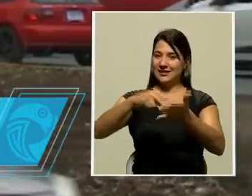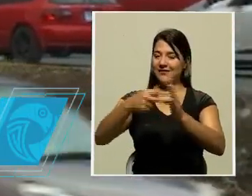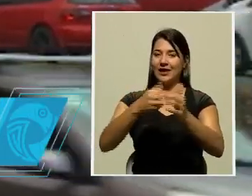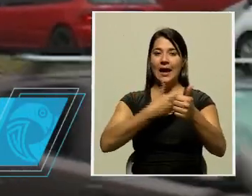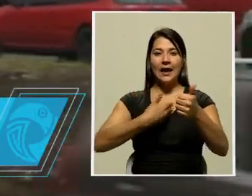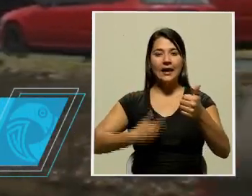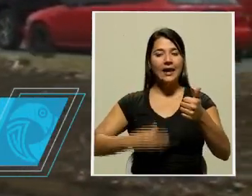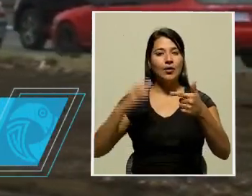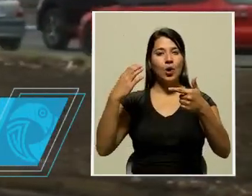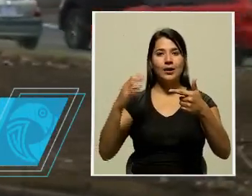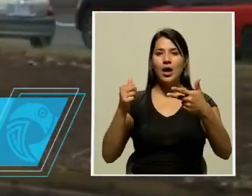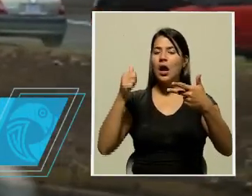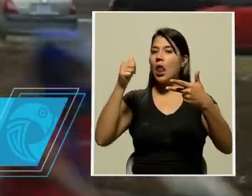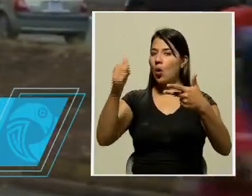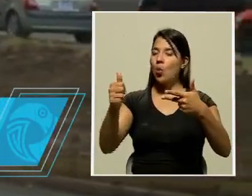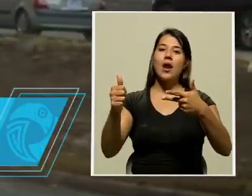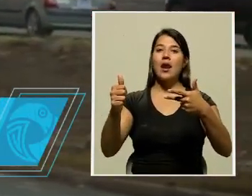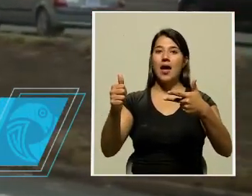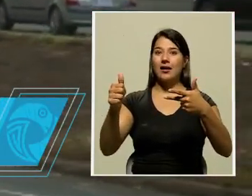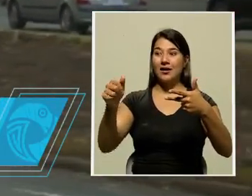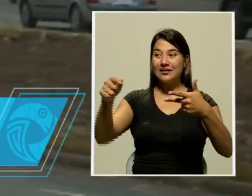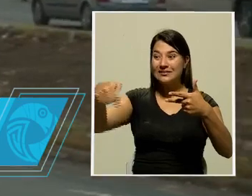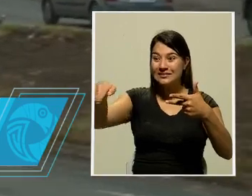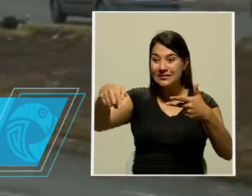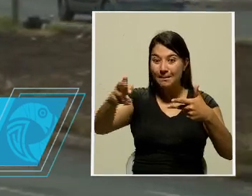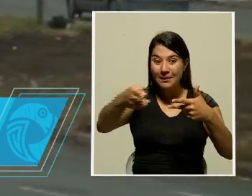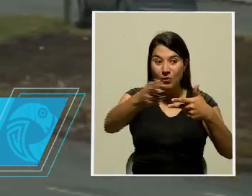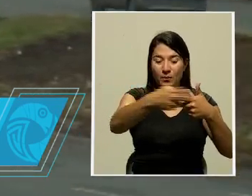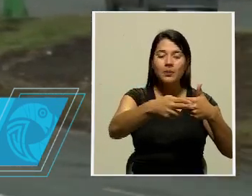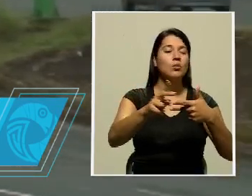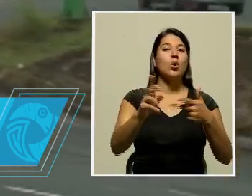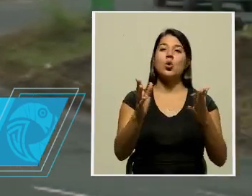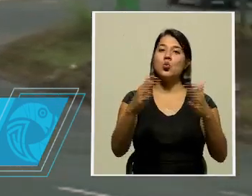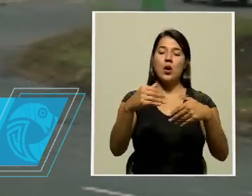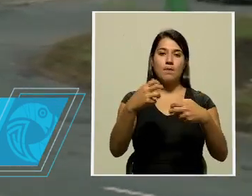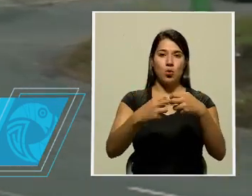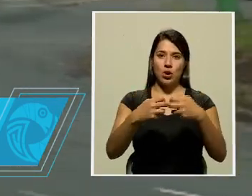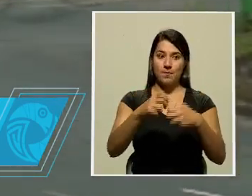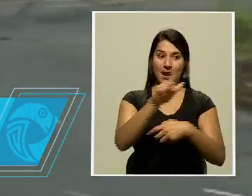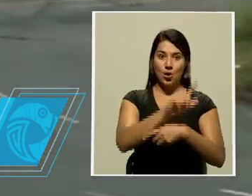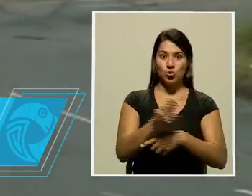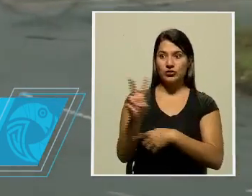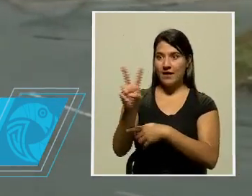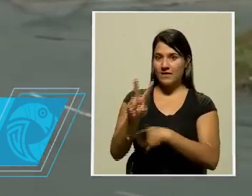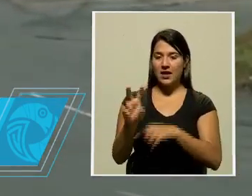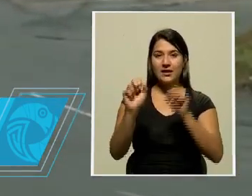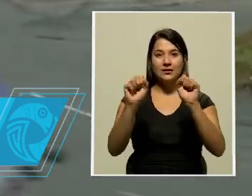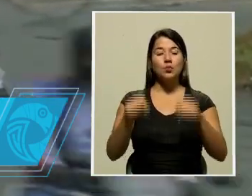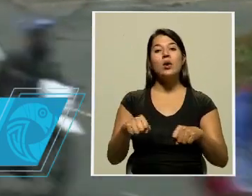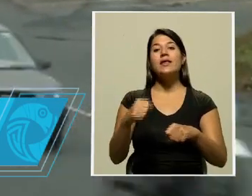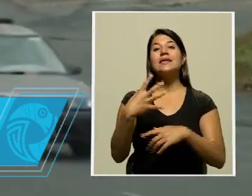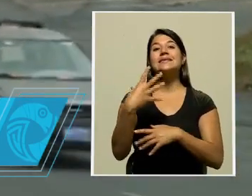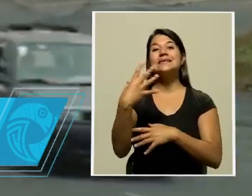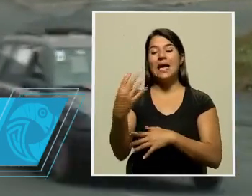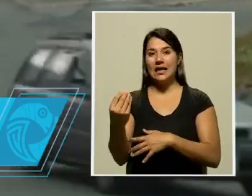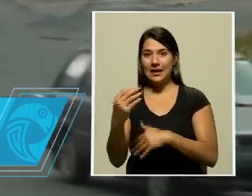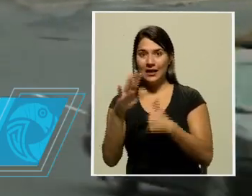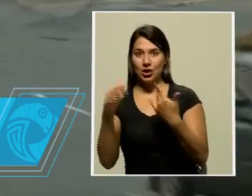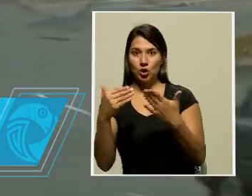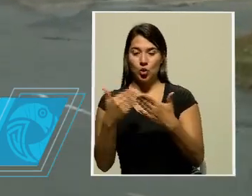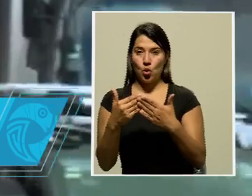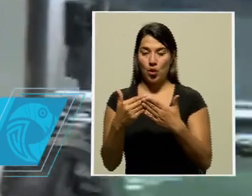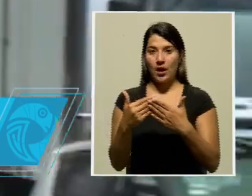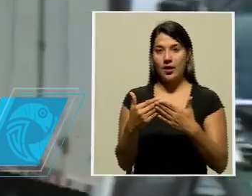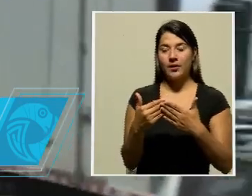lunes 8 de febrero. En el resto del país, de lunes a viernes, podrán circular todas las placas. De esta forma, la restricción